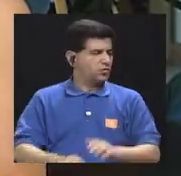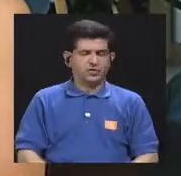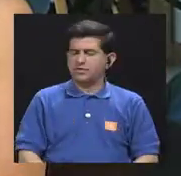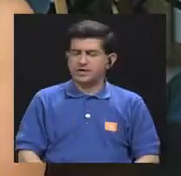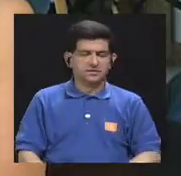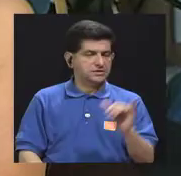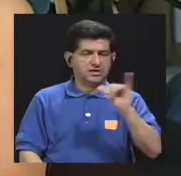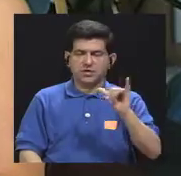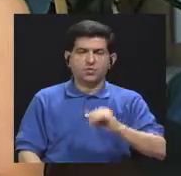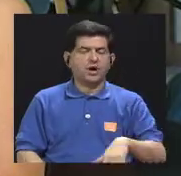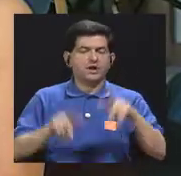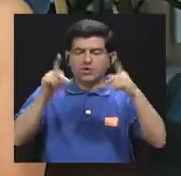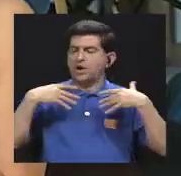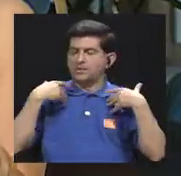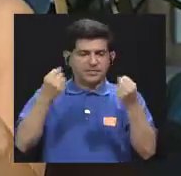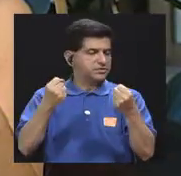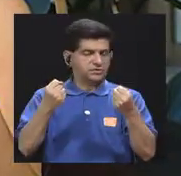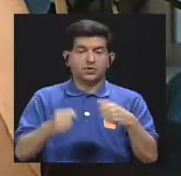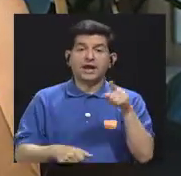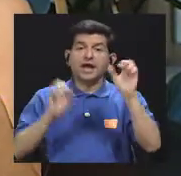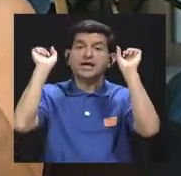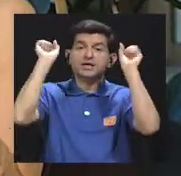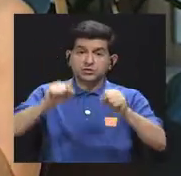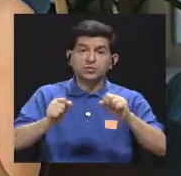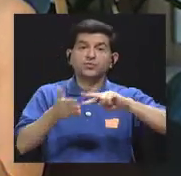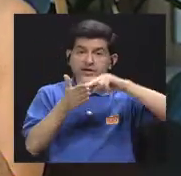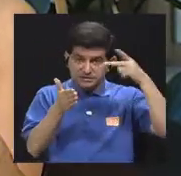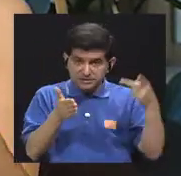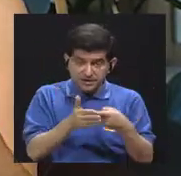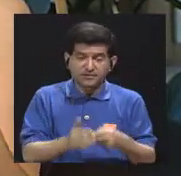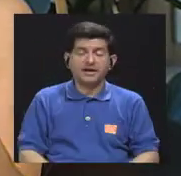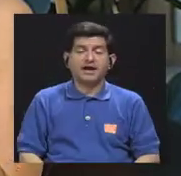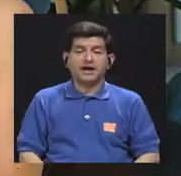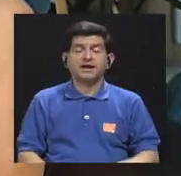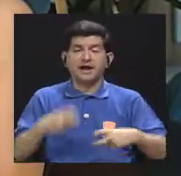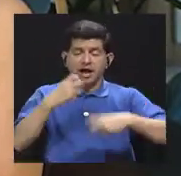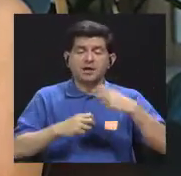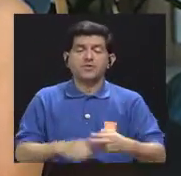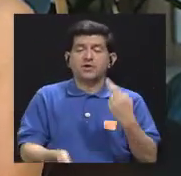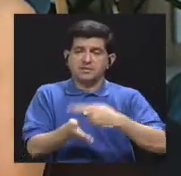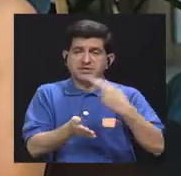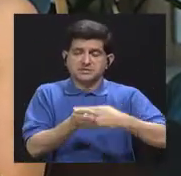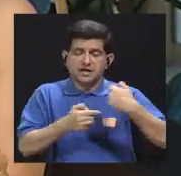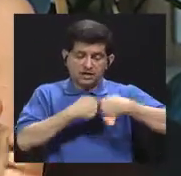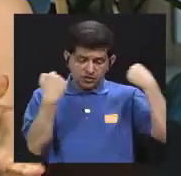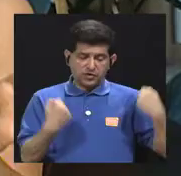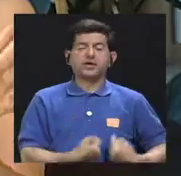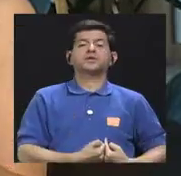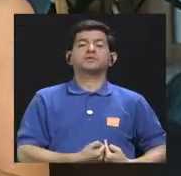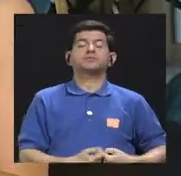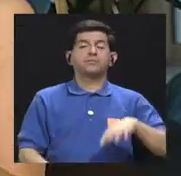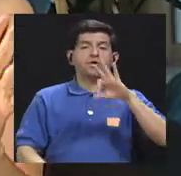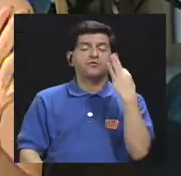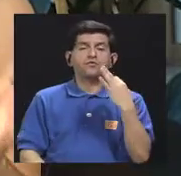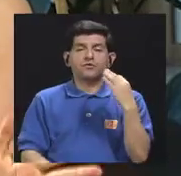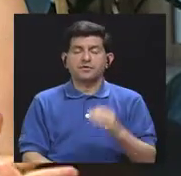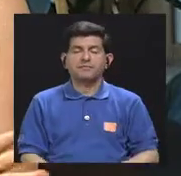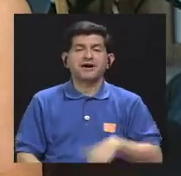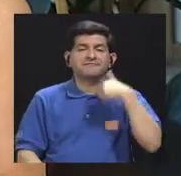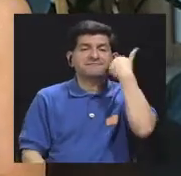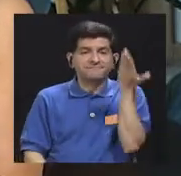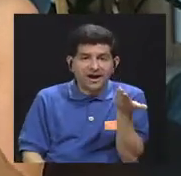no tampoco en personas sanas porque eso puede conllevar a arritmias en el corazón entonces la manera más